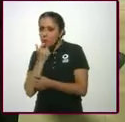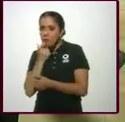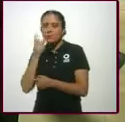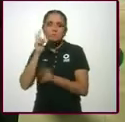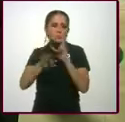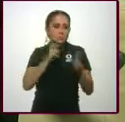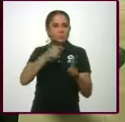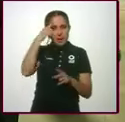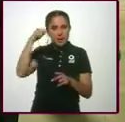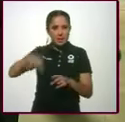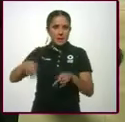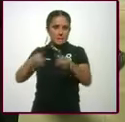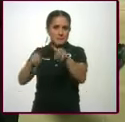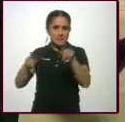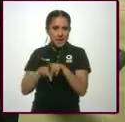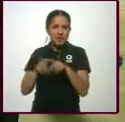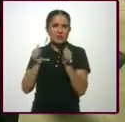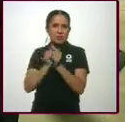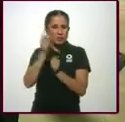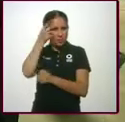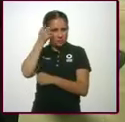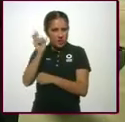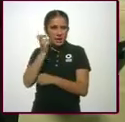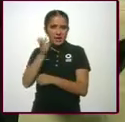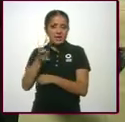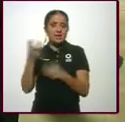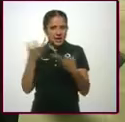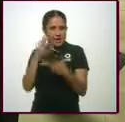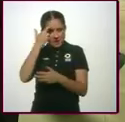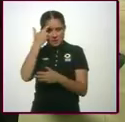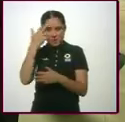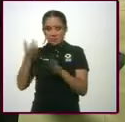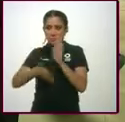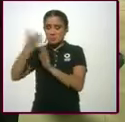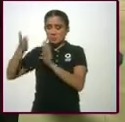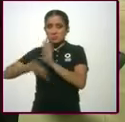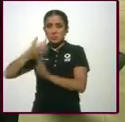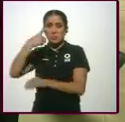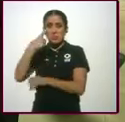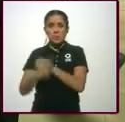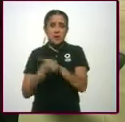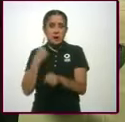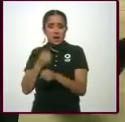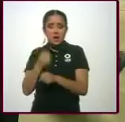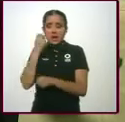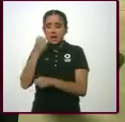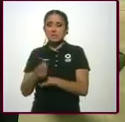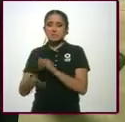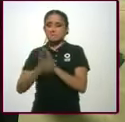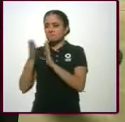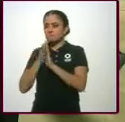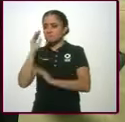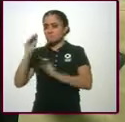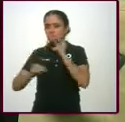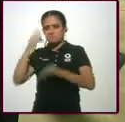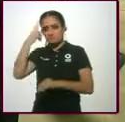acuerdos con los propietarios. Y se hizo. En menos de un año solucionamos todo eso para que se